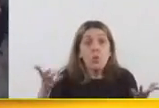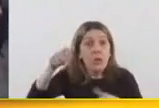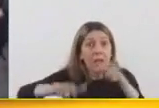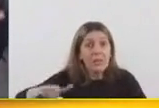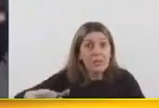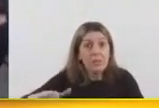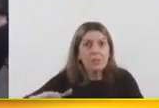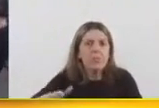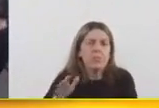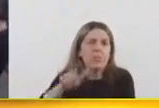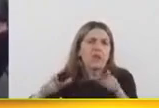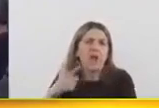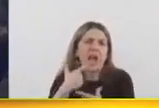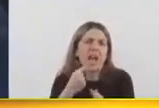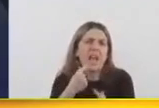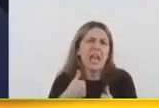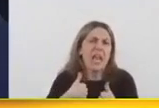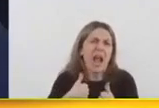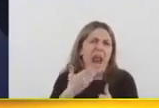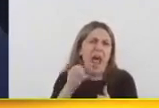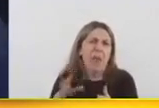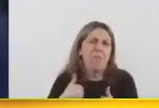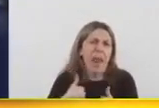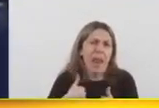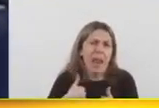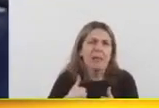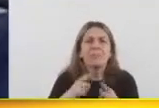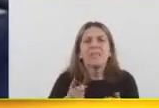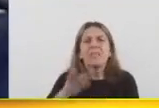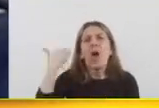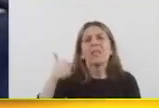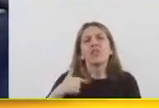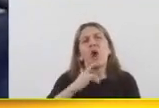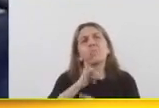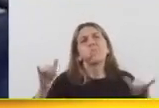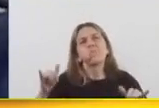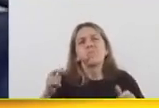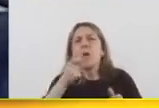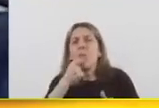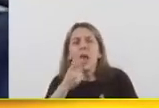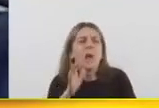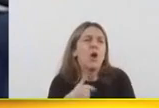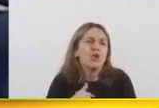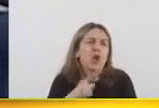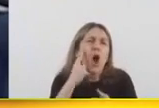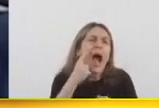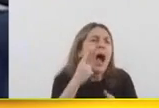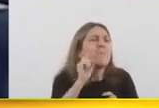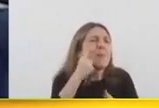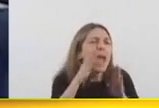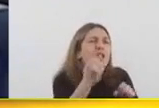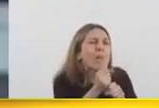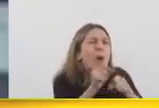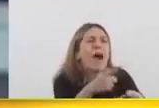Muchos, muchos me criticaron. Así como aquel día dije, si la opción es bancos o jubilados, yo elijo jubilados.